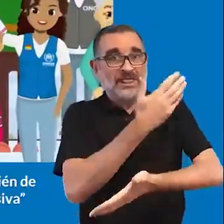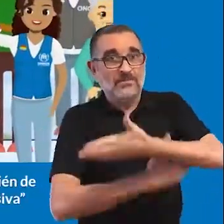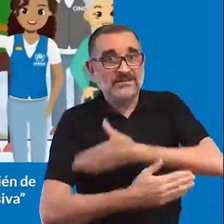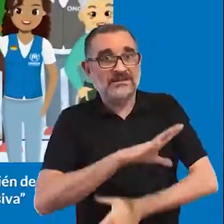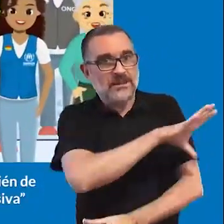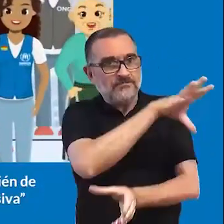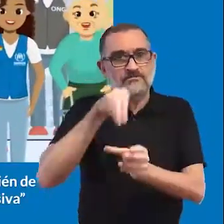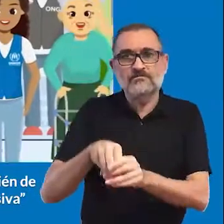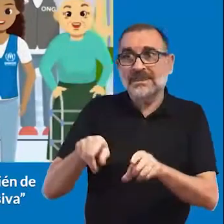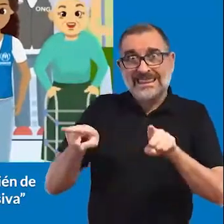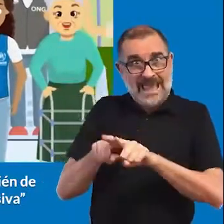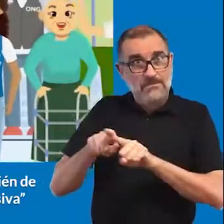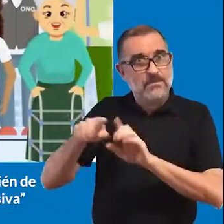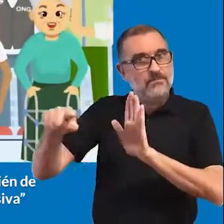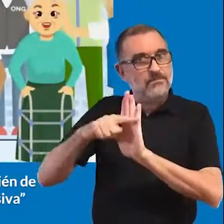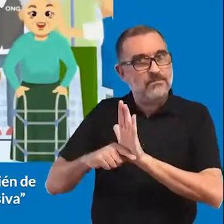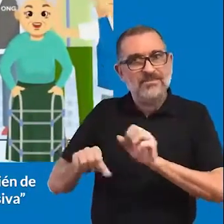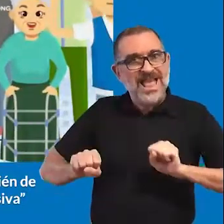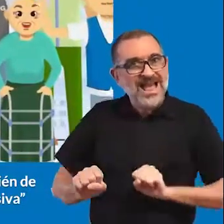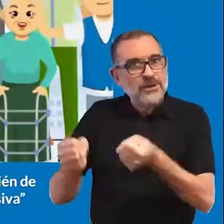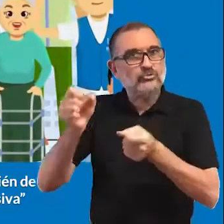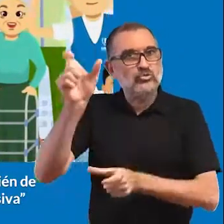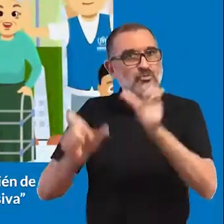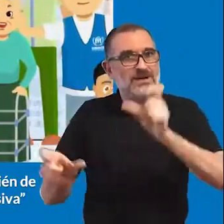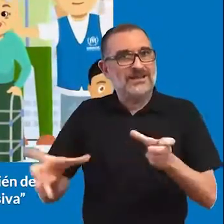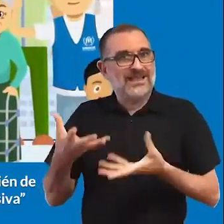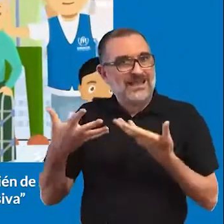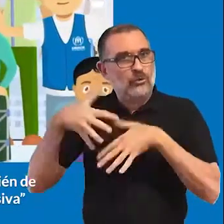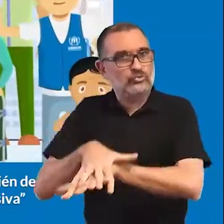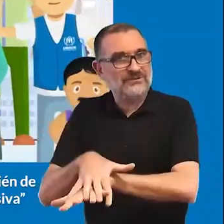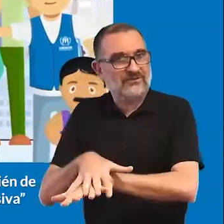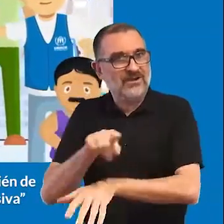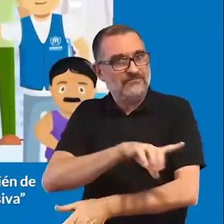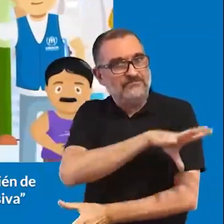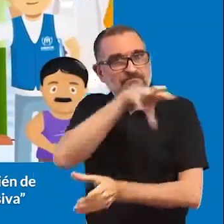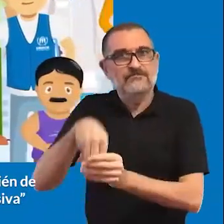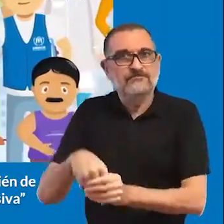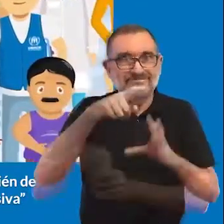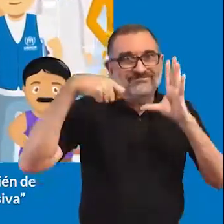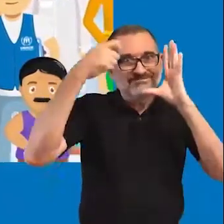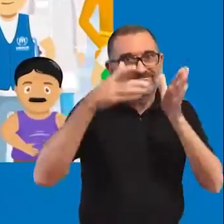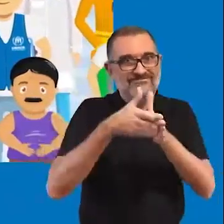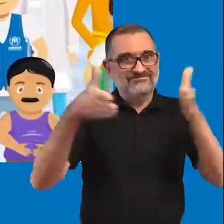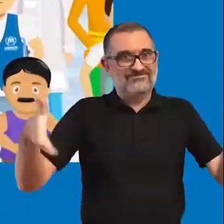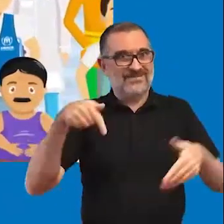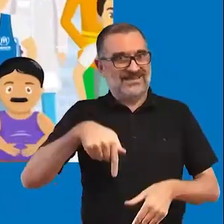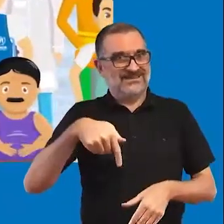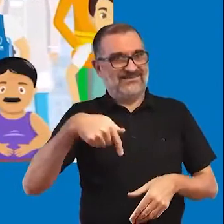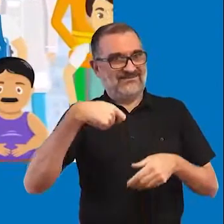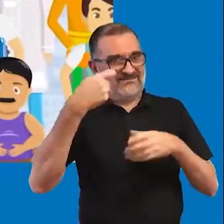Derechos de las Personas con Discapacidad, como también de los principios de la acción humanitaria inclusiva.